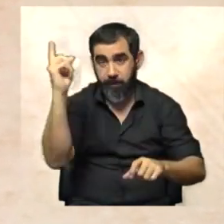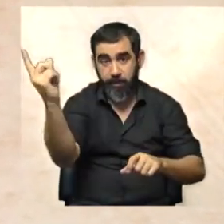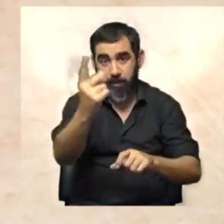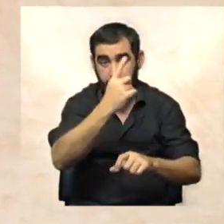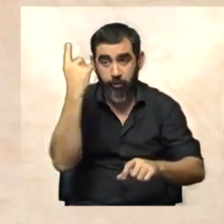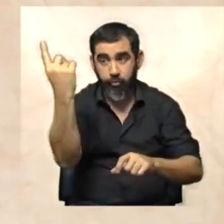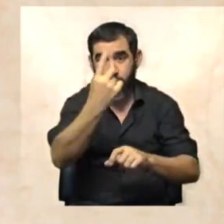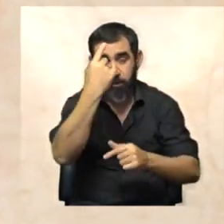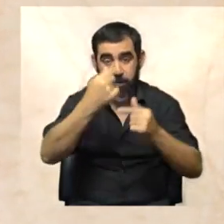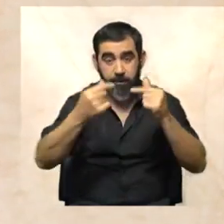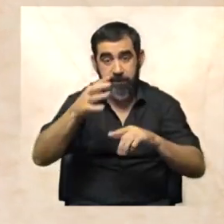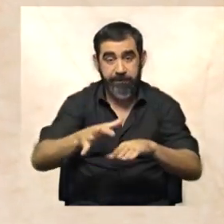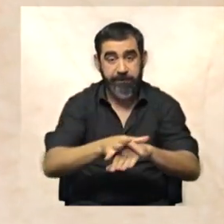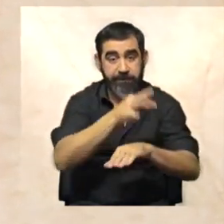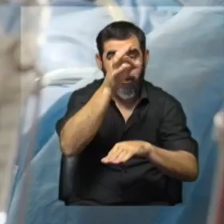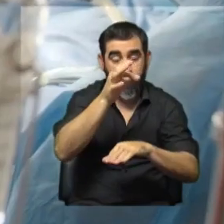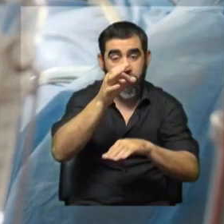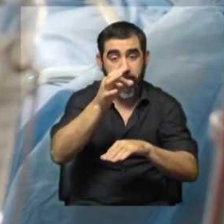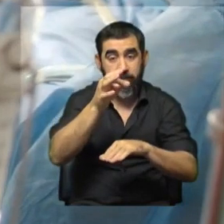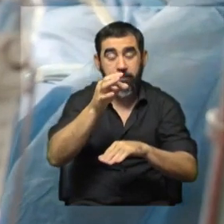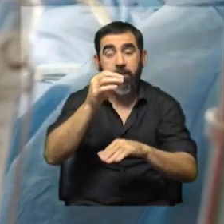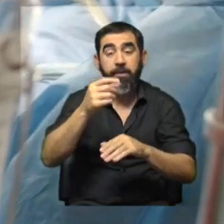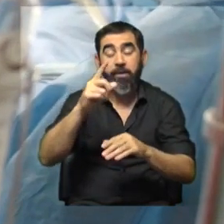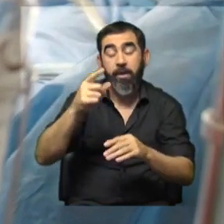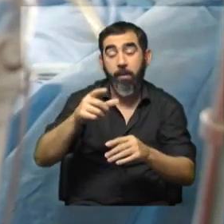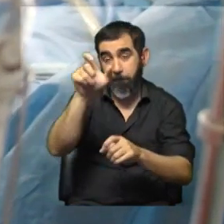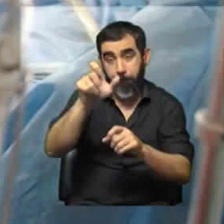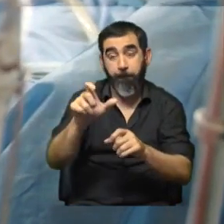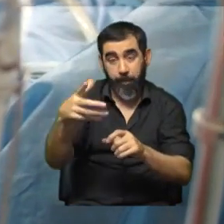Esas células son derivadas de biopsias de pacientes.